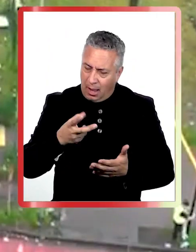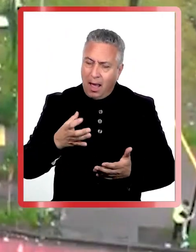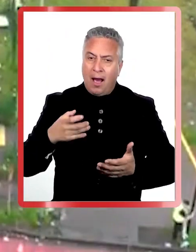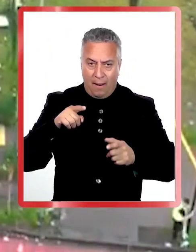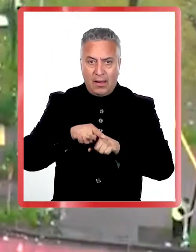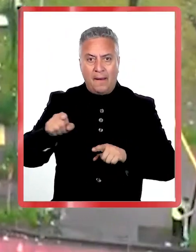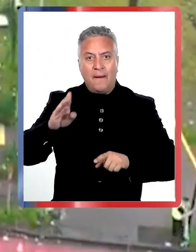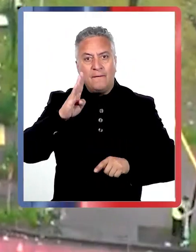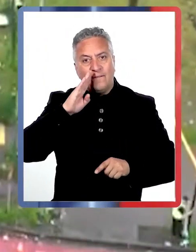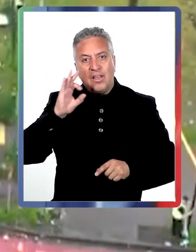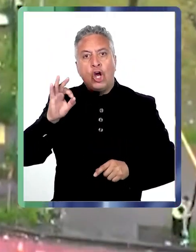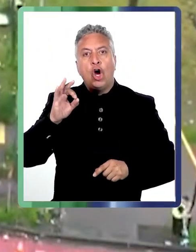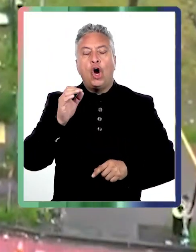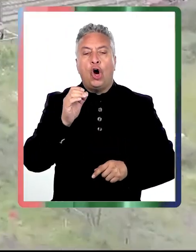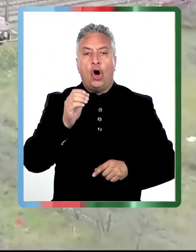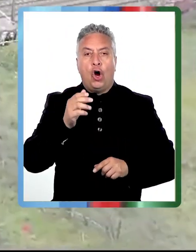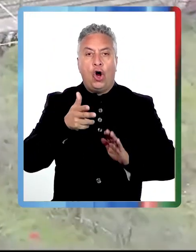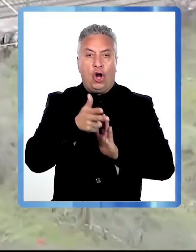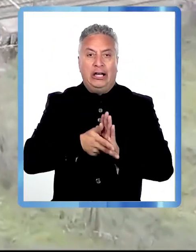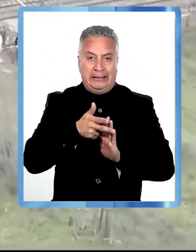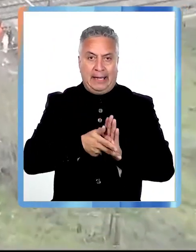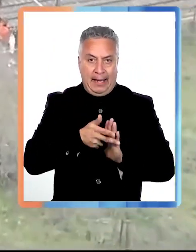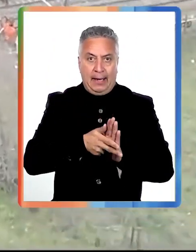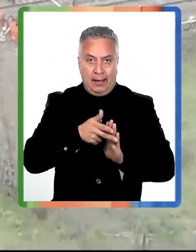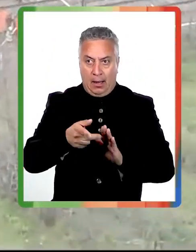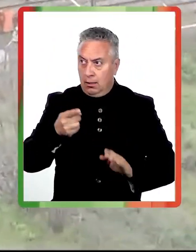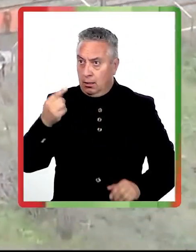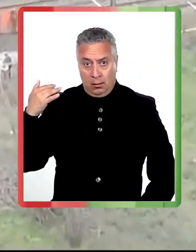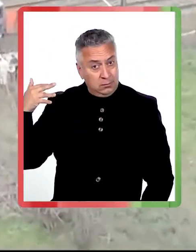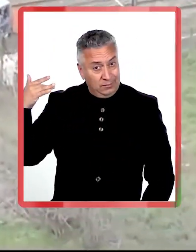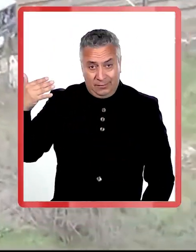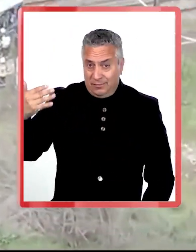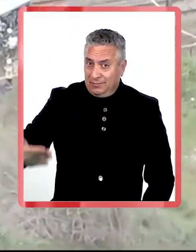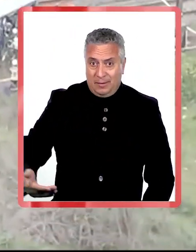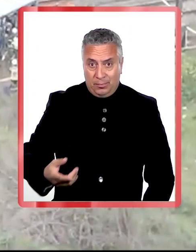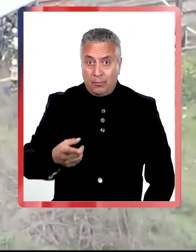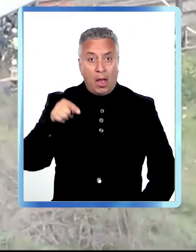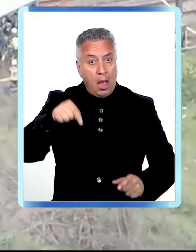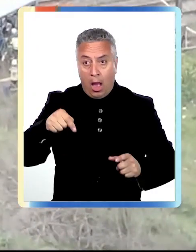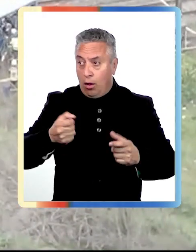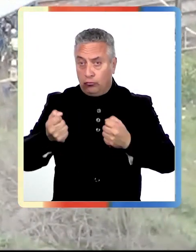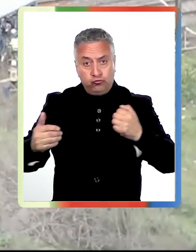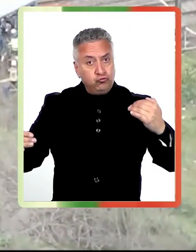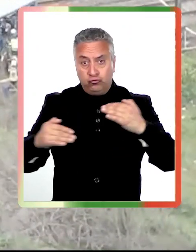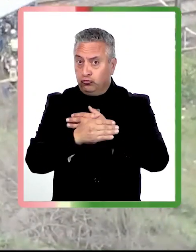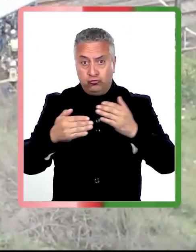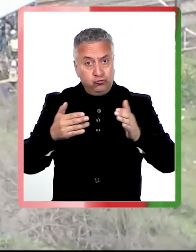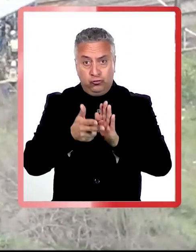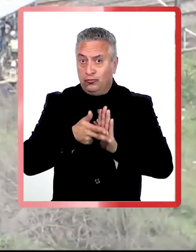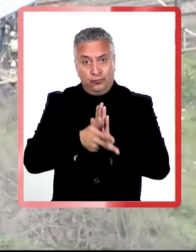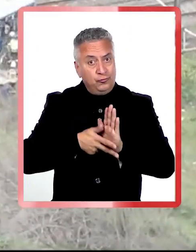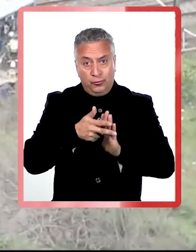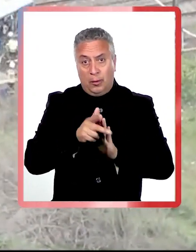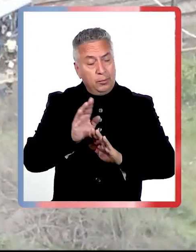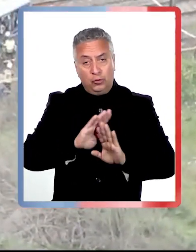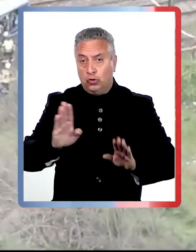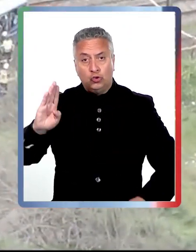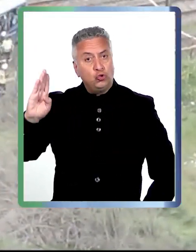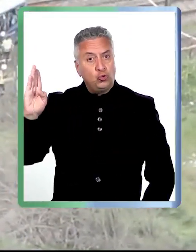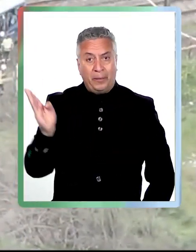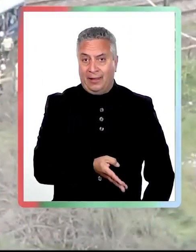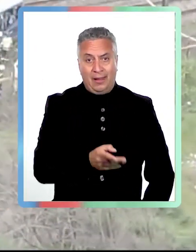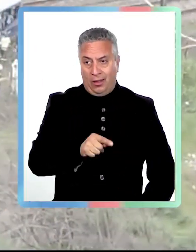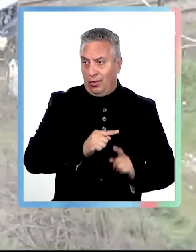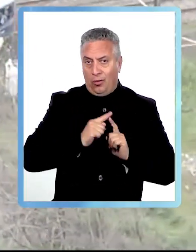desde su existencia. Está suspendido el tráfico ferroviario hacia Coronel durante todo el fin de